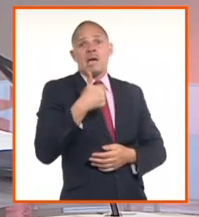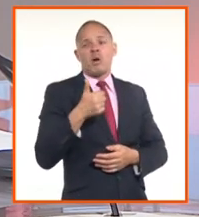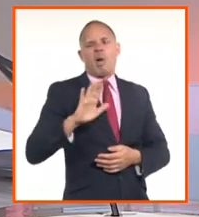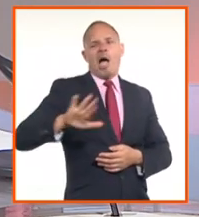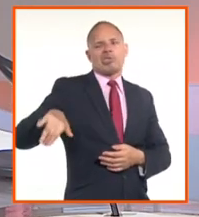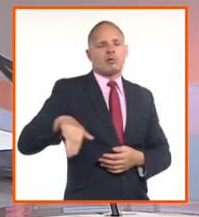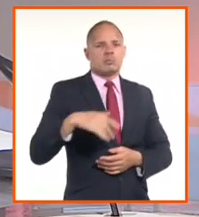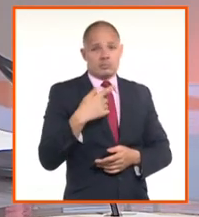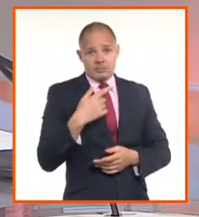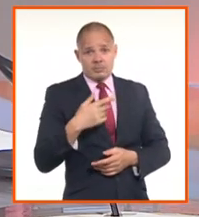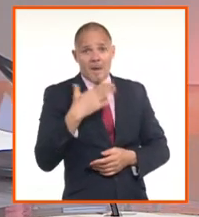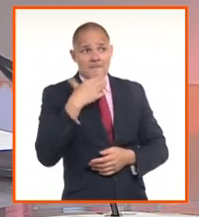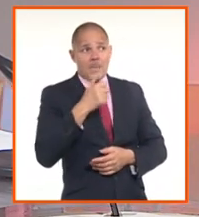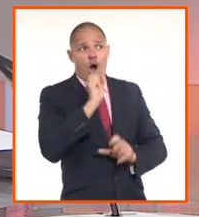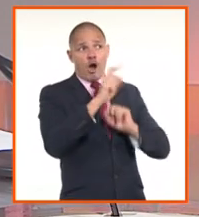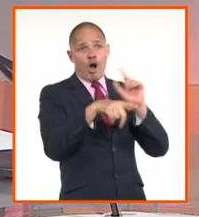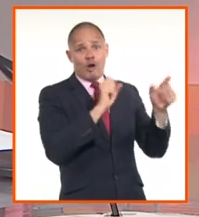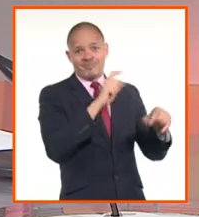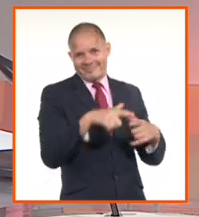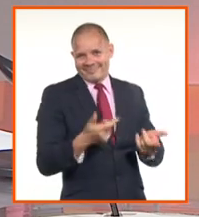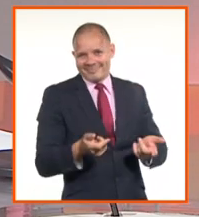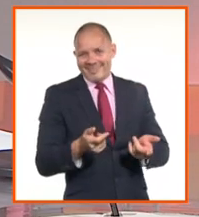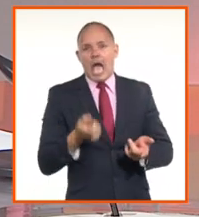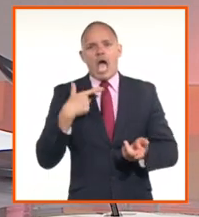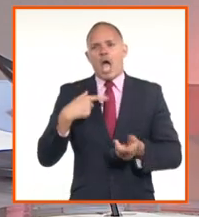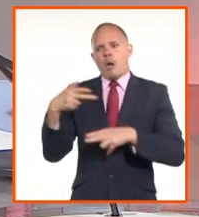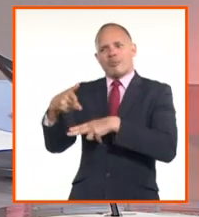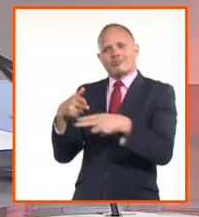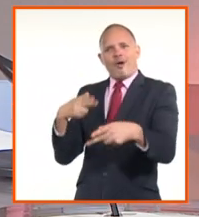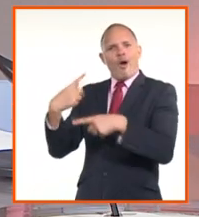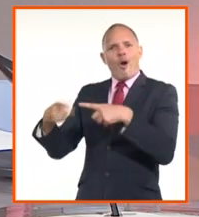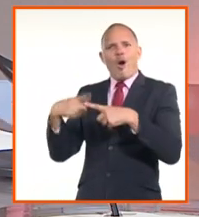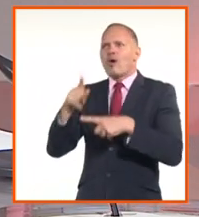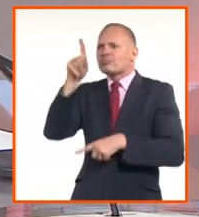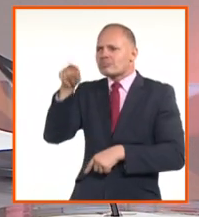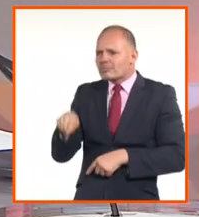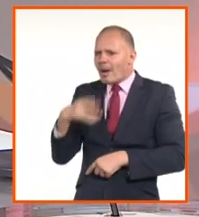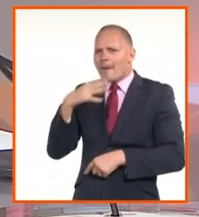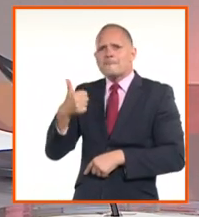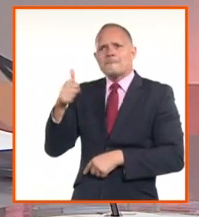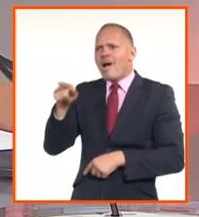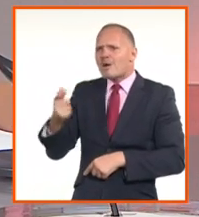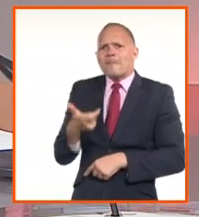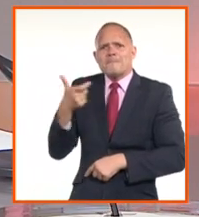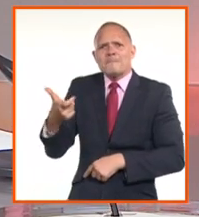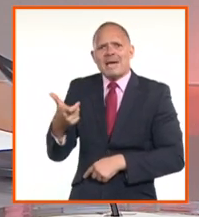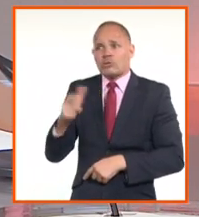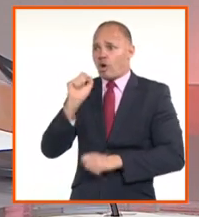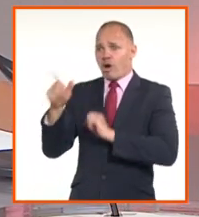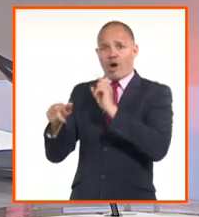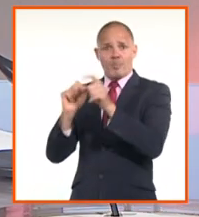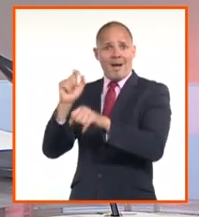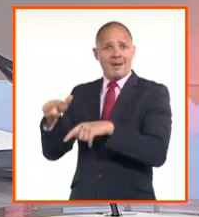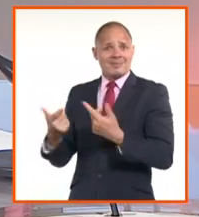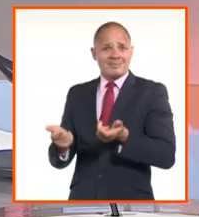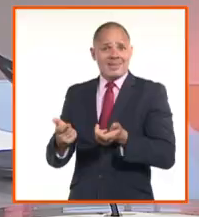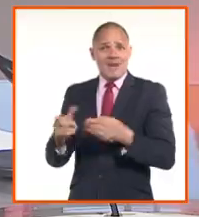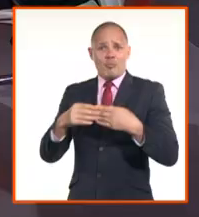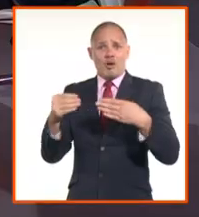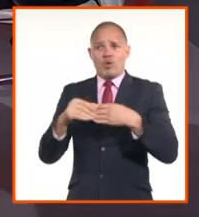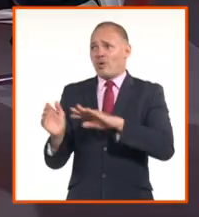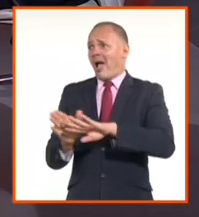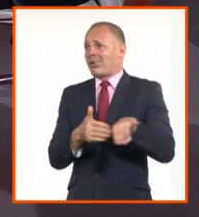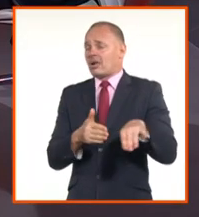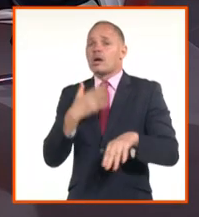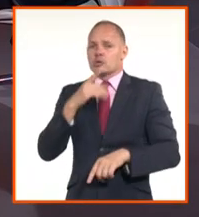creo que eso es lo fundamental en lo que tenemos que trabajar. Y nada, seguiremos trabajando y aportando